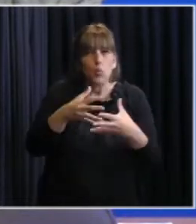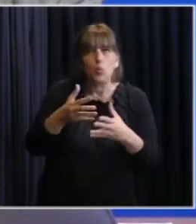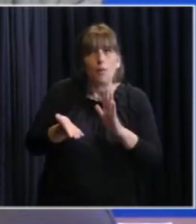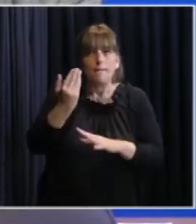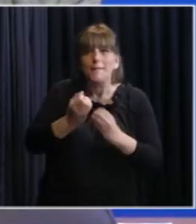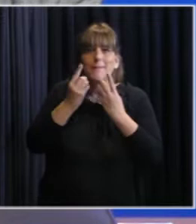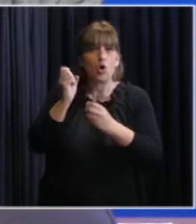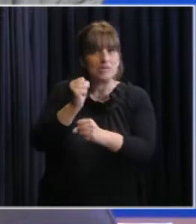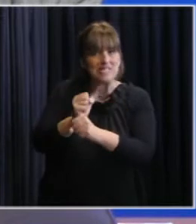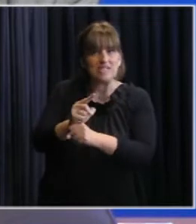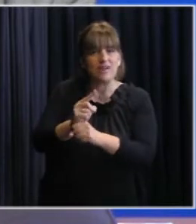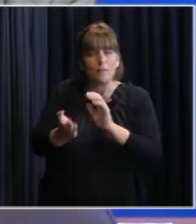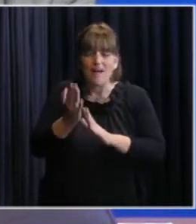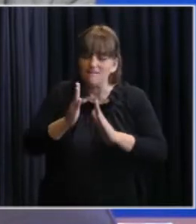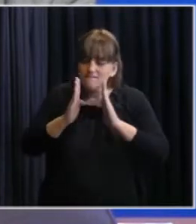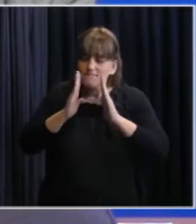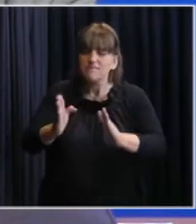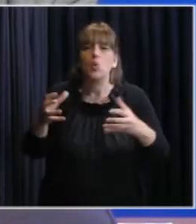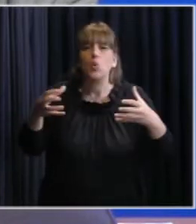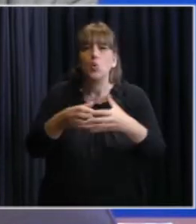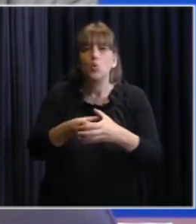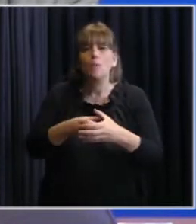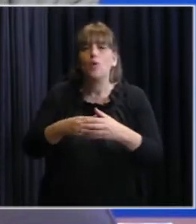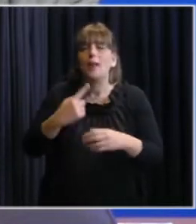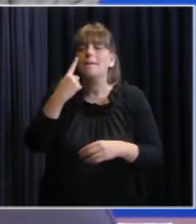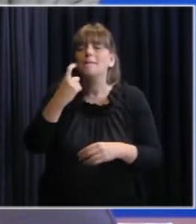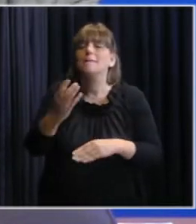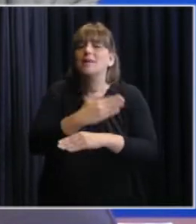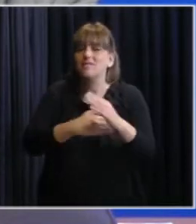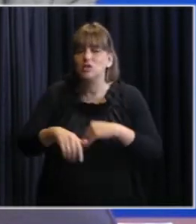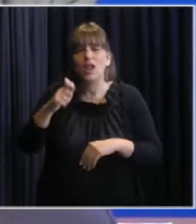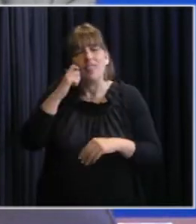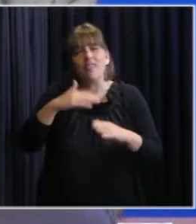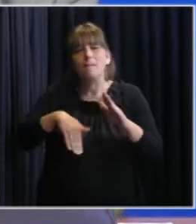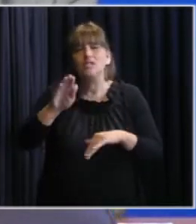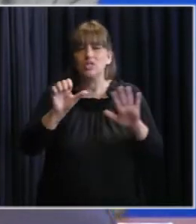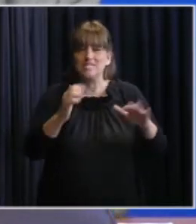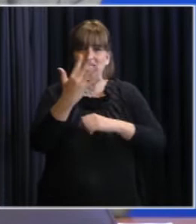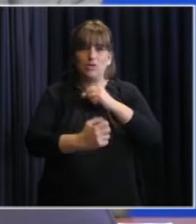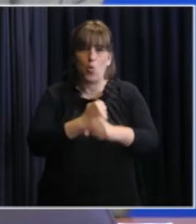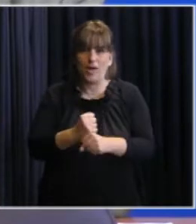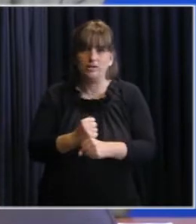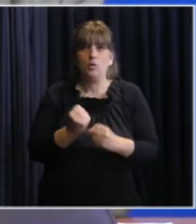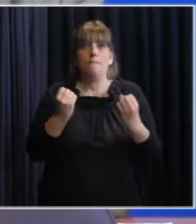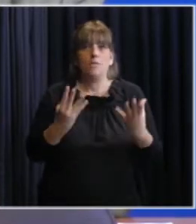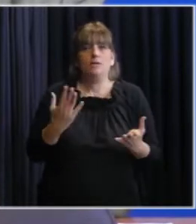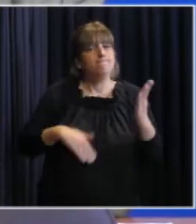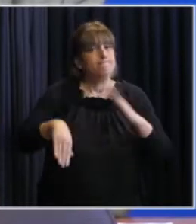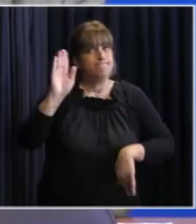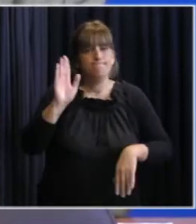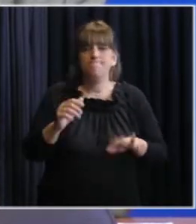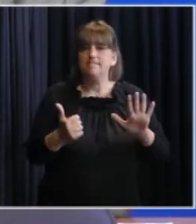una especial atención en la prevención del contagio pues son los mayores de